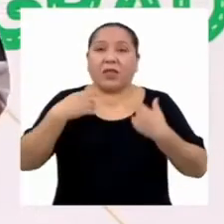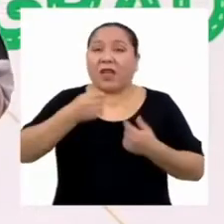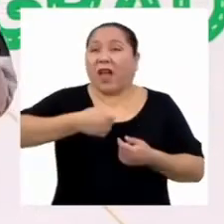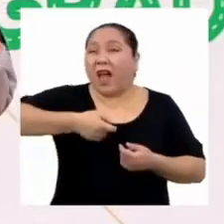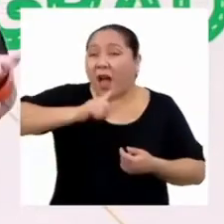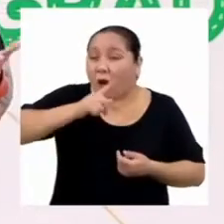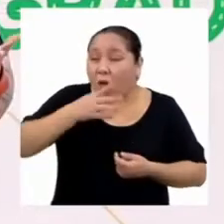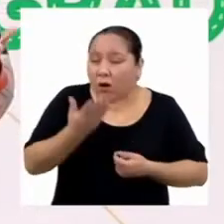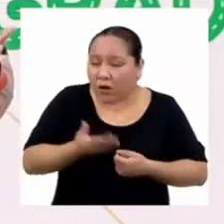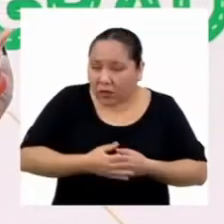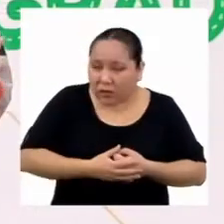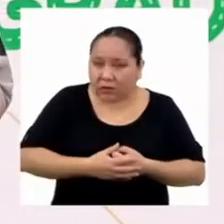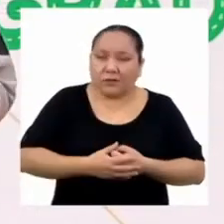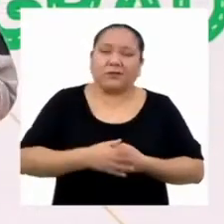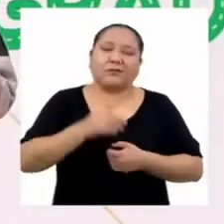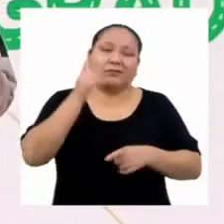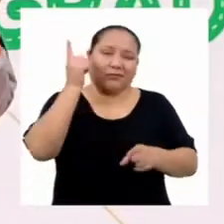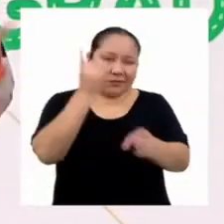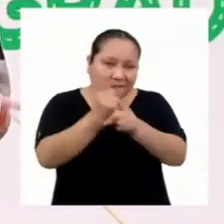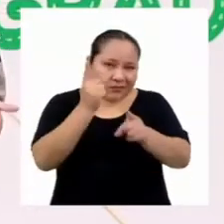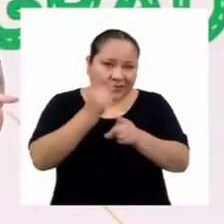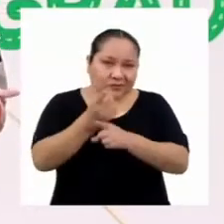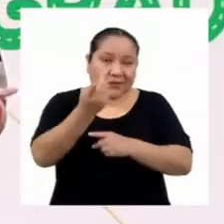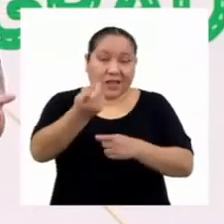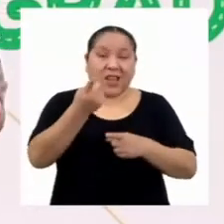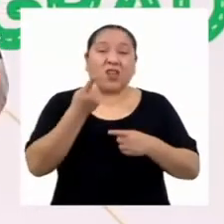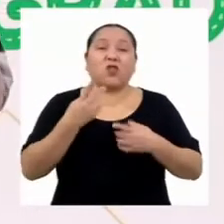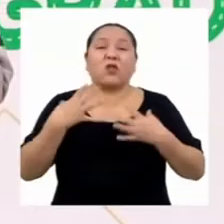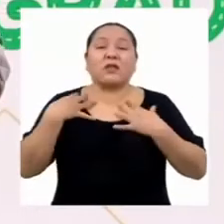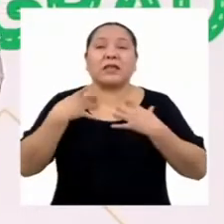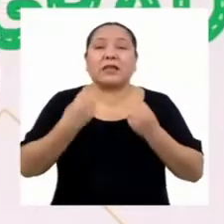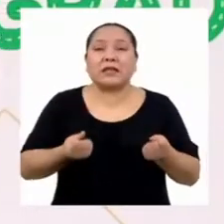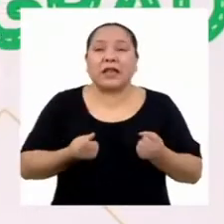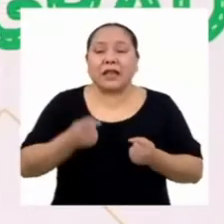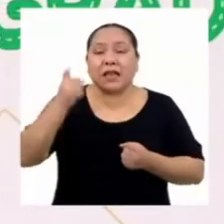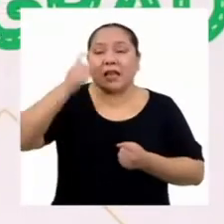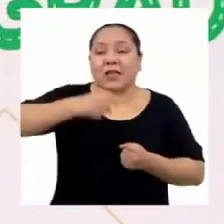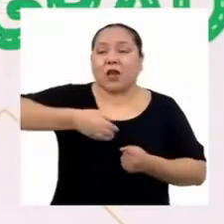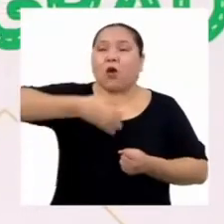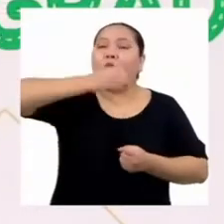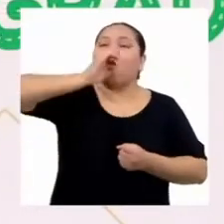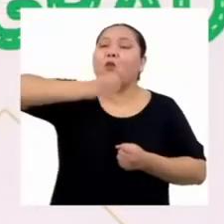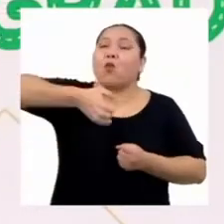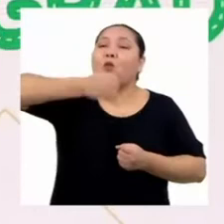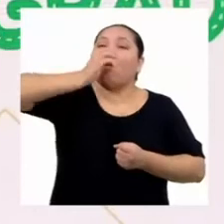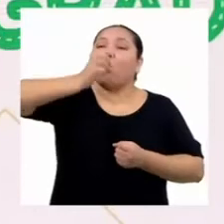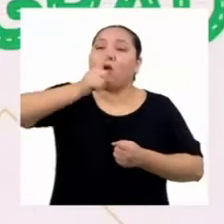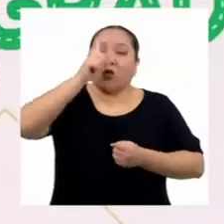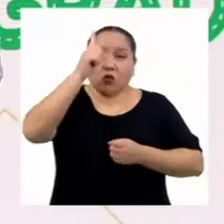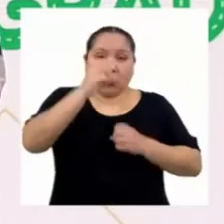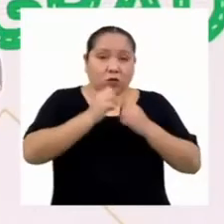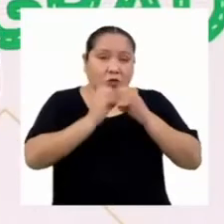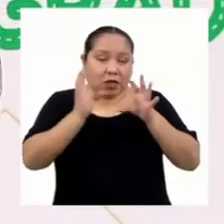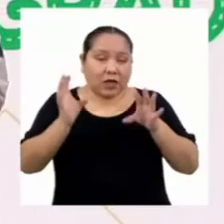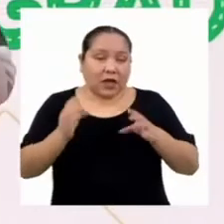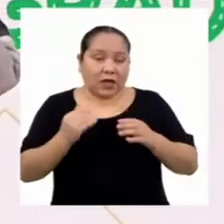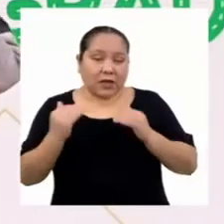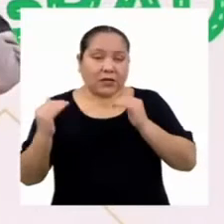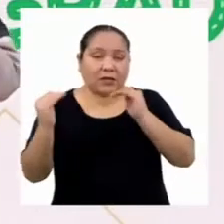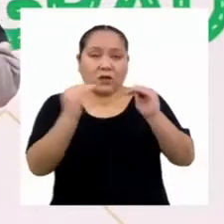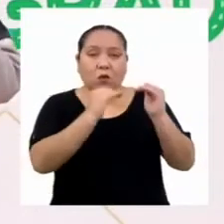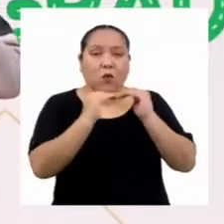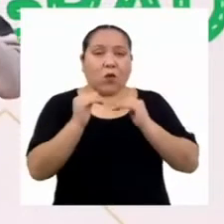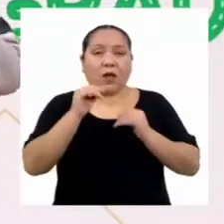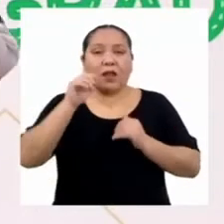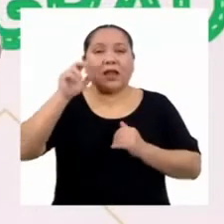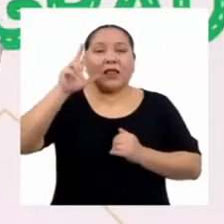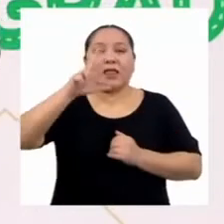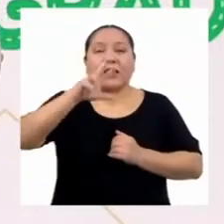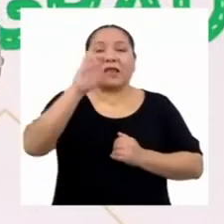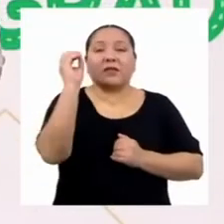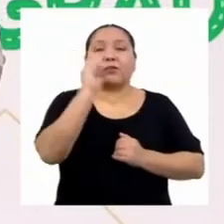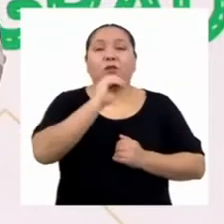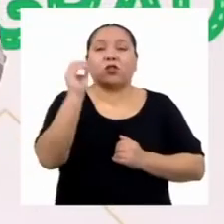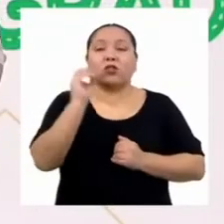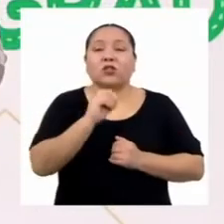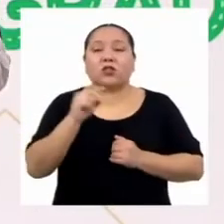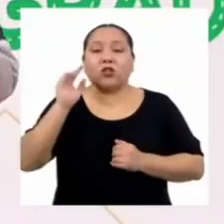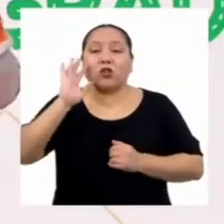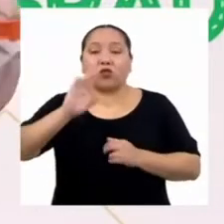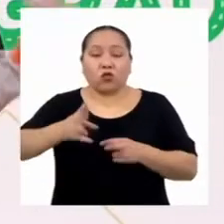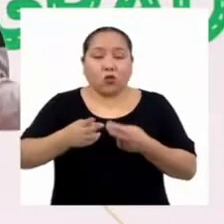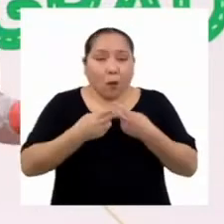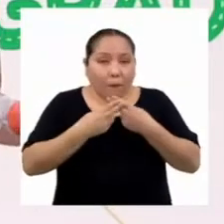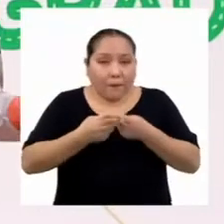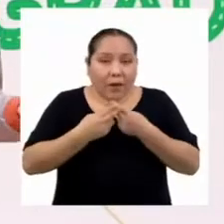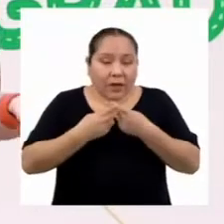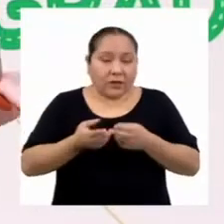¡Exacto! Por eso, para mantenerte saludable, la cantidad de agua que debes ingerir a diario debe equivaler a un 3% de tu peso.